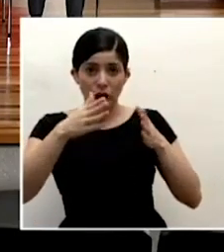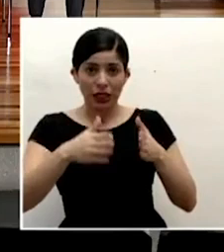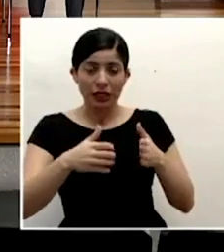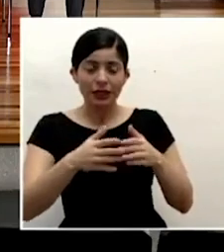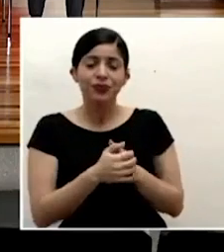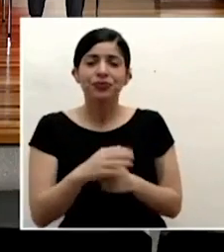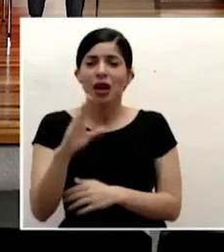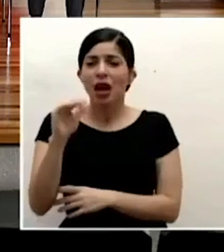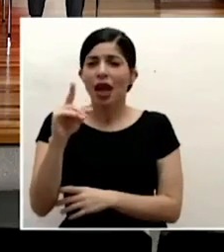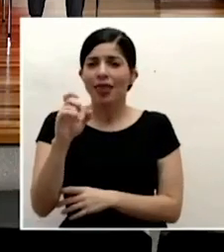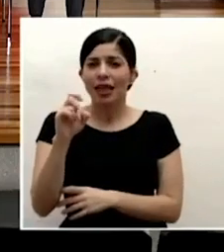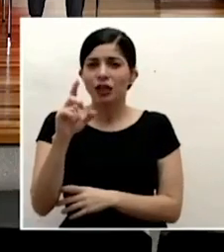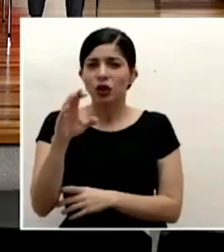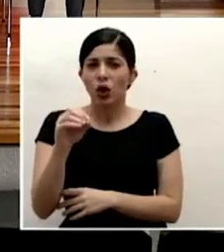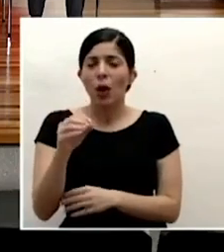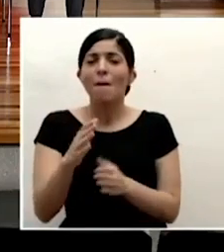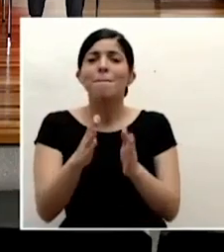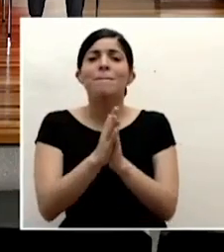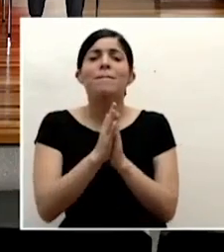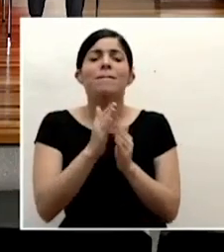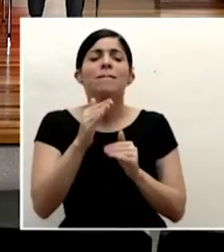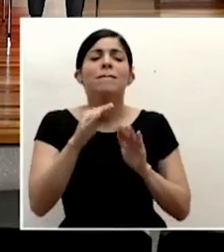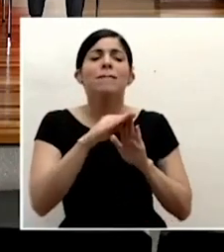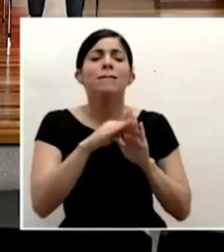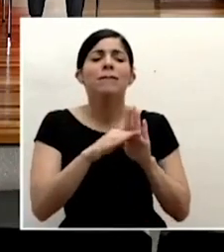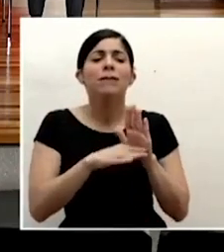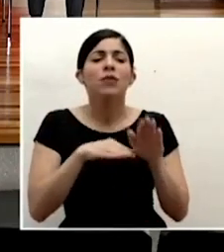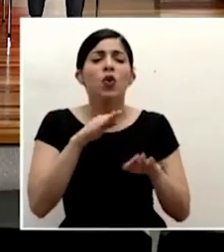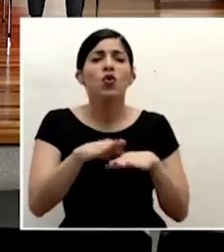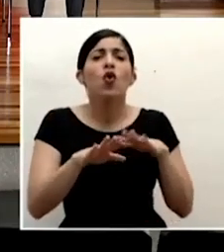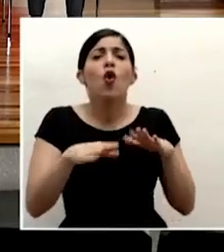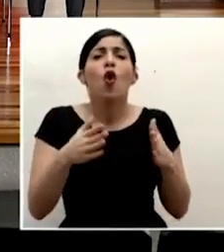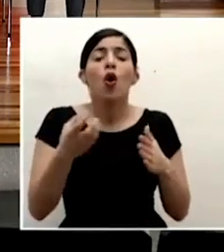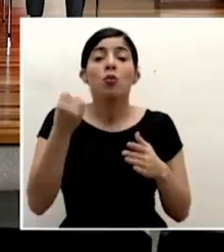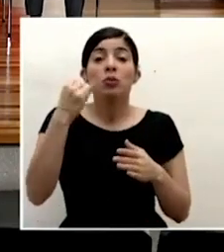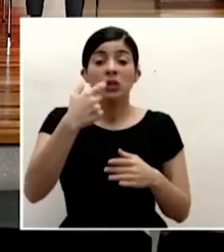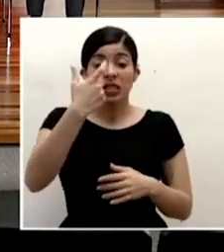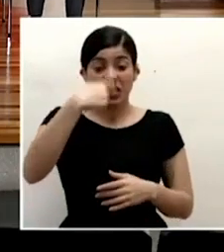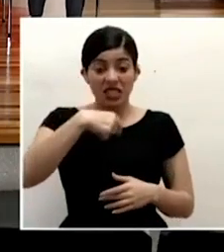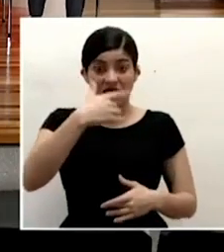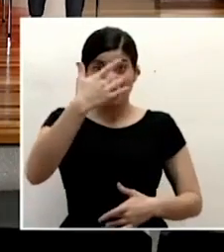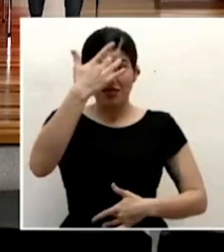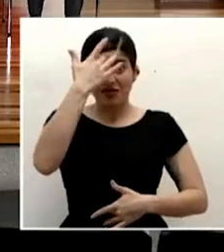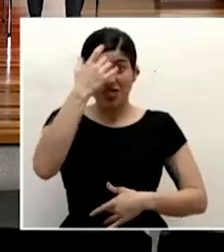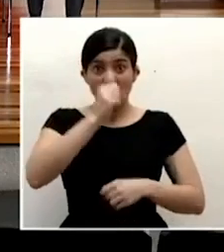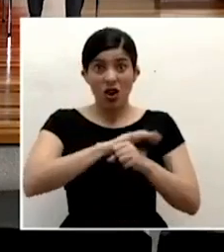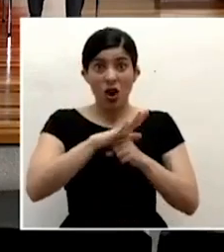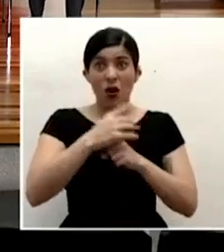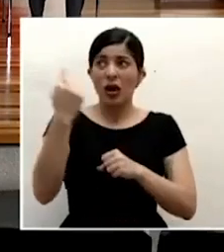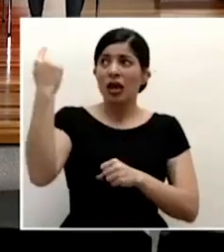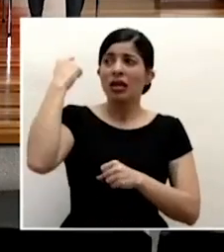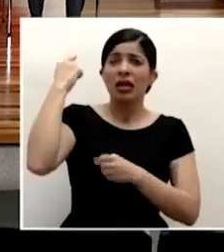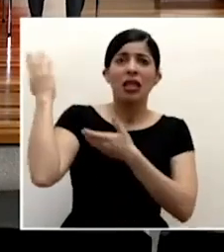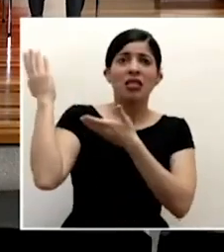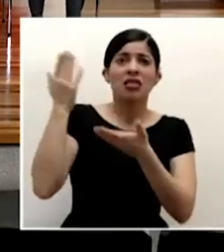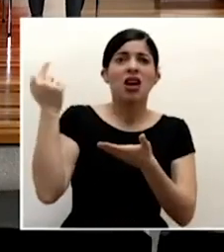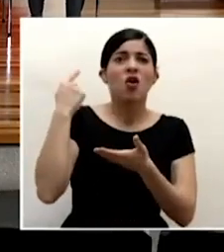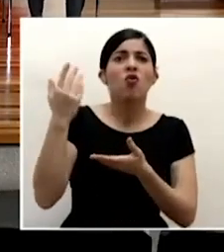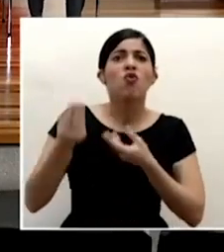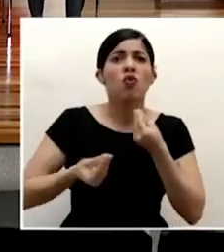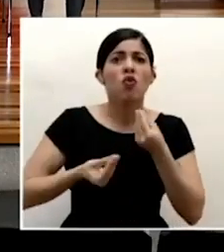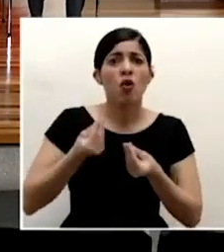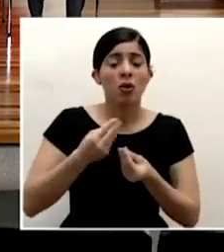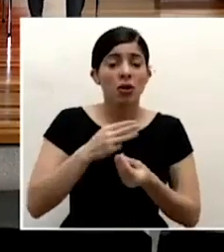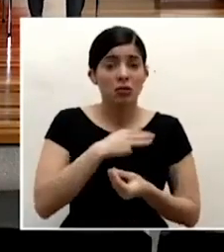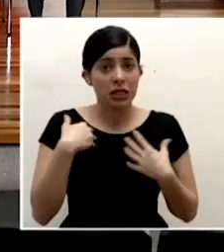cada ex co ha pedido un protocolo de cómo actuar con la mercancía si sale positivo un transportista el ministerio de salud ha